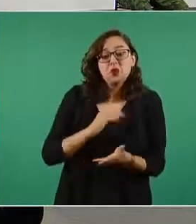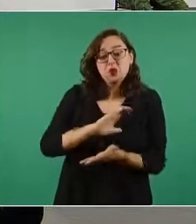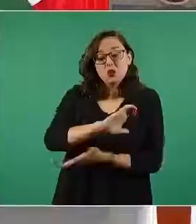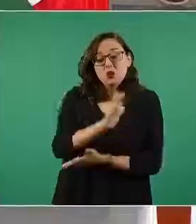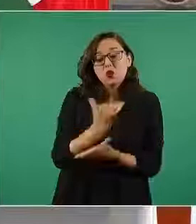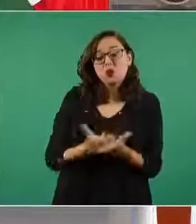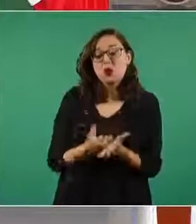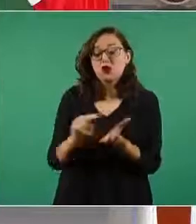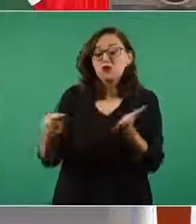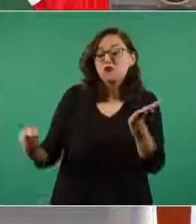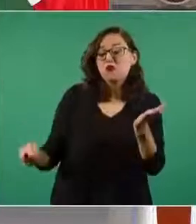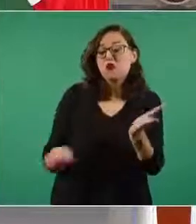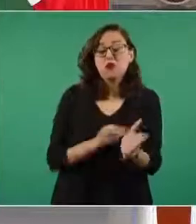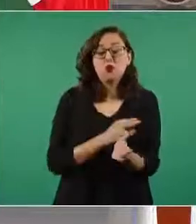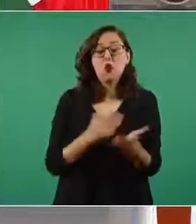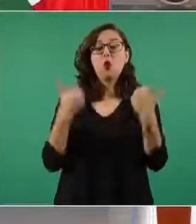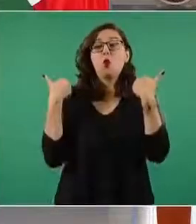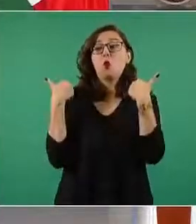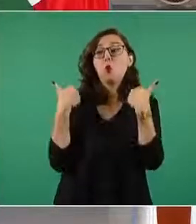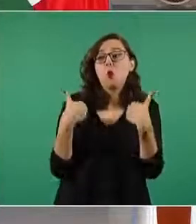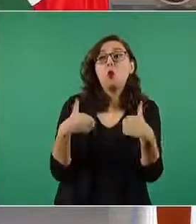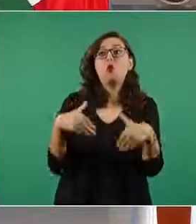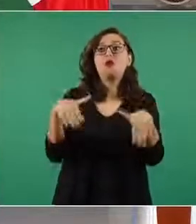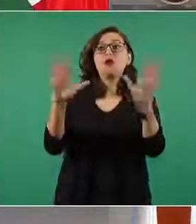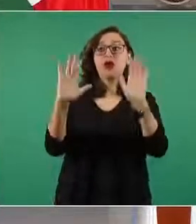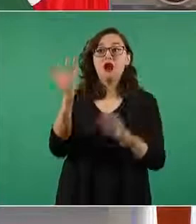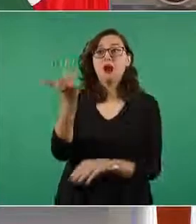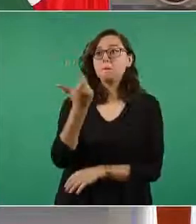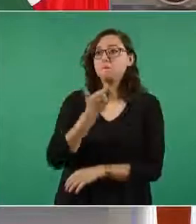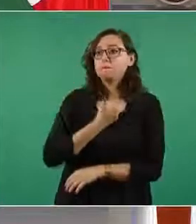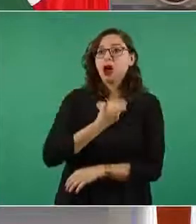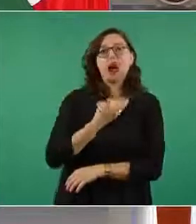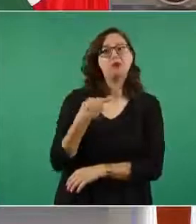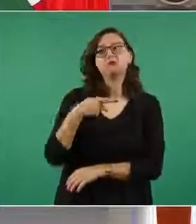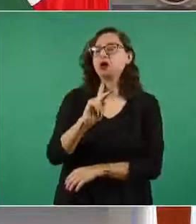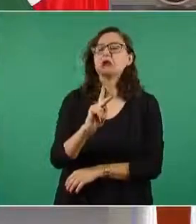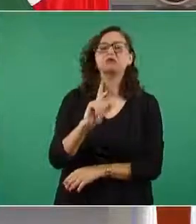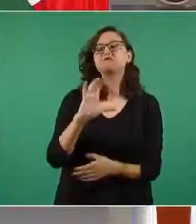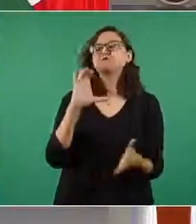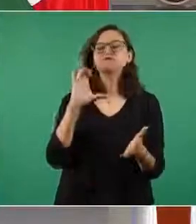que es como si lo hubieran recibido completo